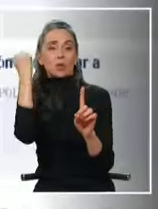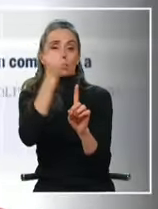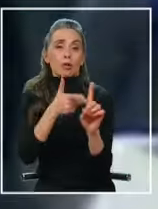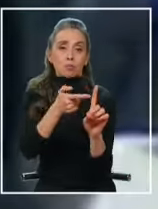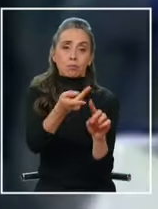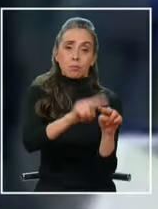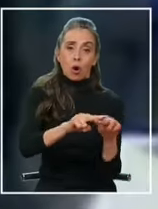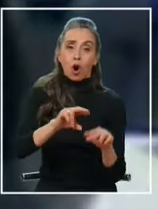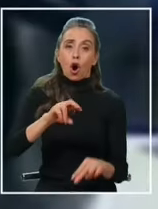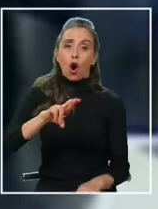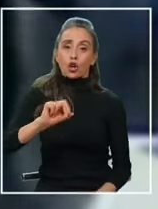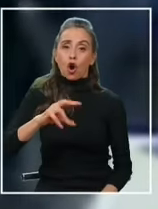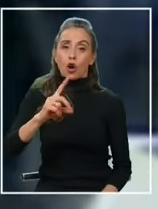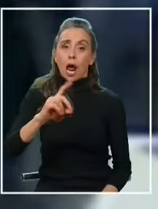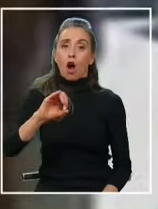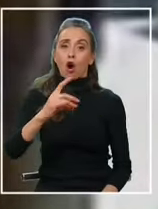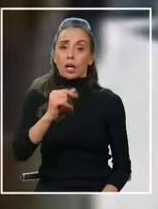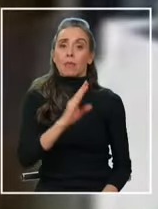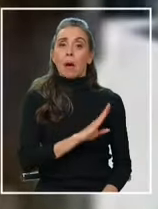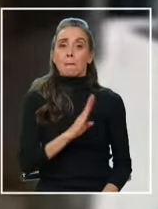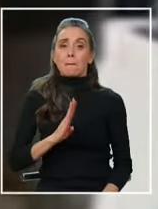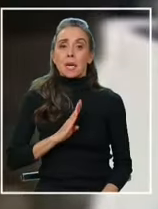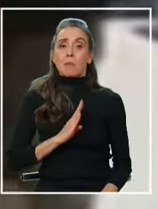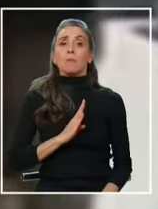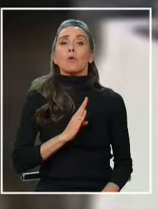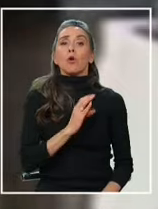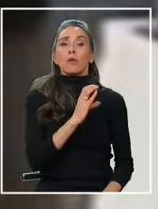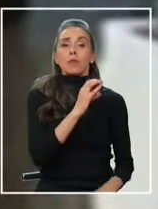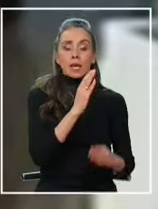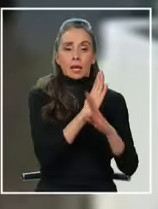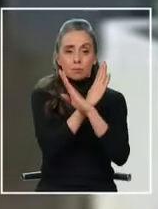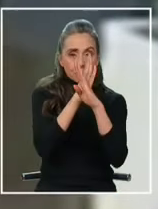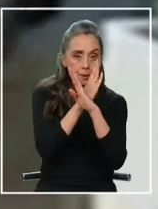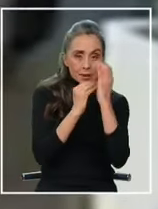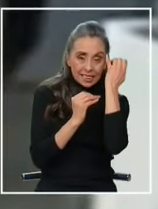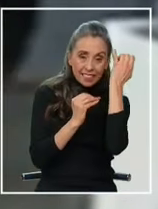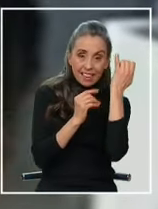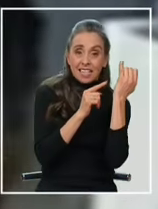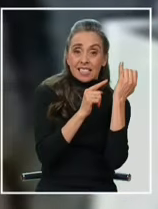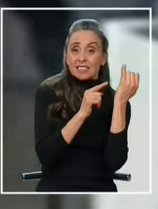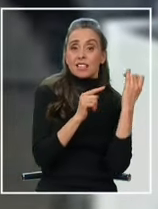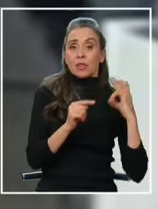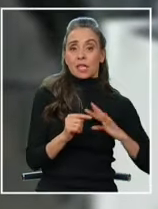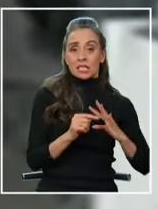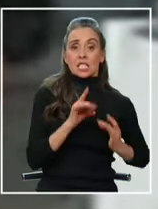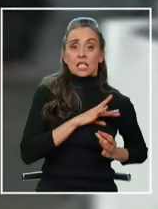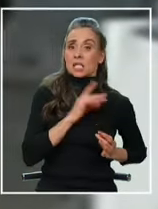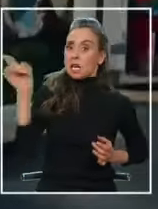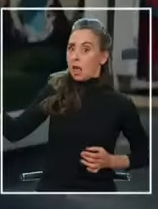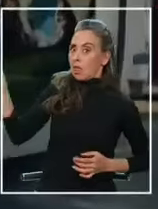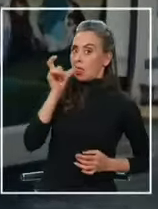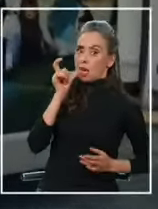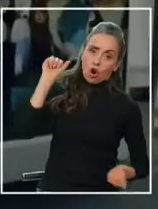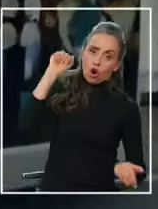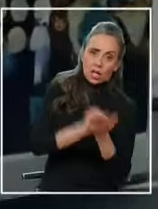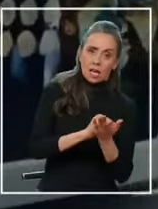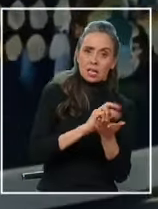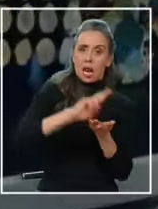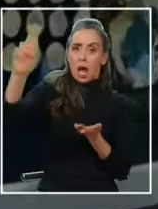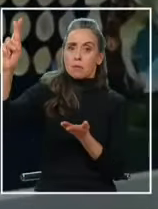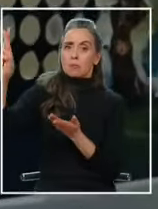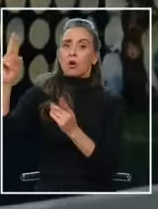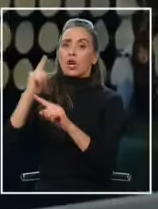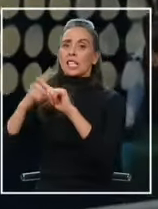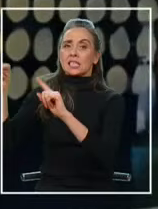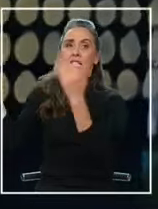Ronald Ojeda habrían participado miembros de la inteligencia chilena Nuestro país reaccionó protestando con una nota y exigiendo una explicación